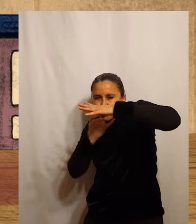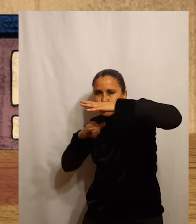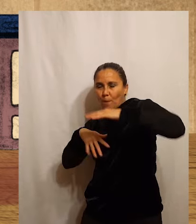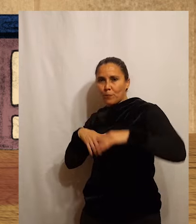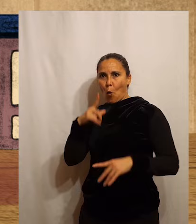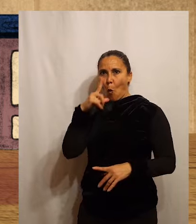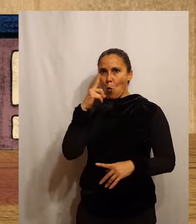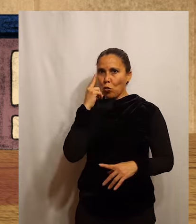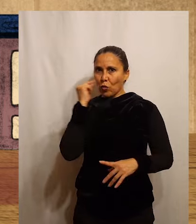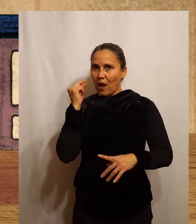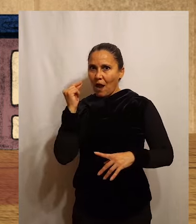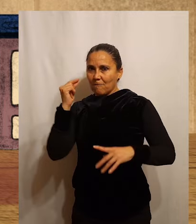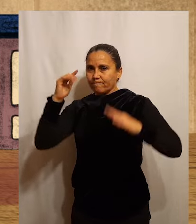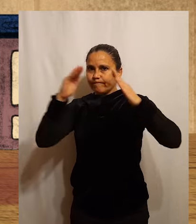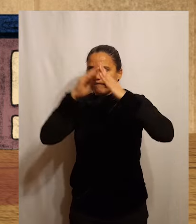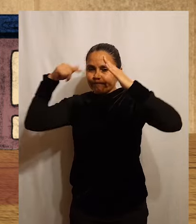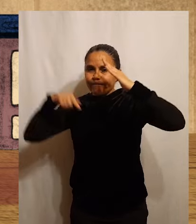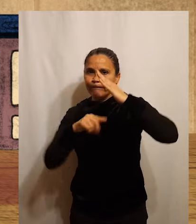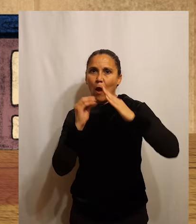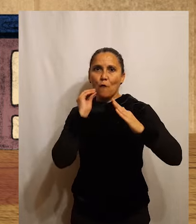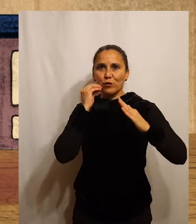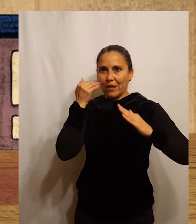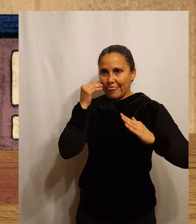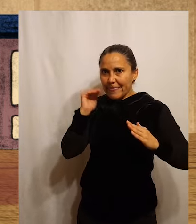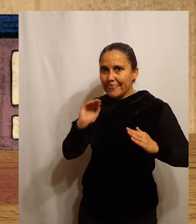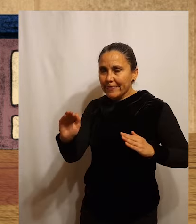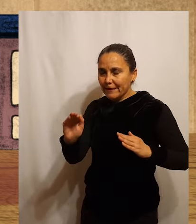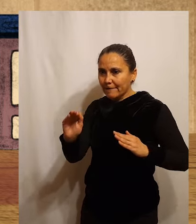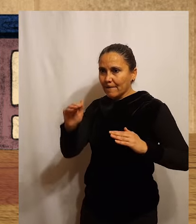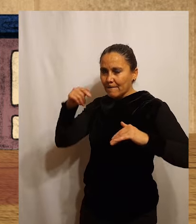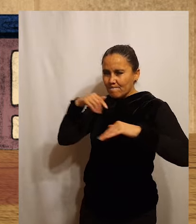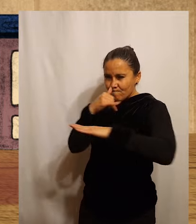Murta al verla la atacó ferozmente.